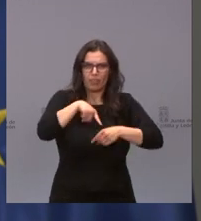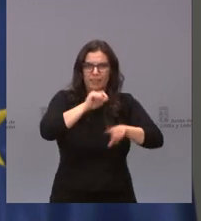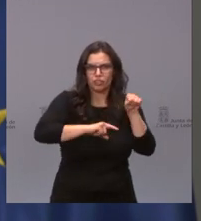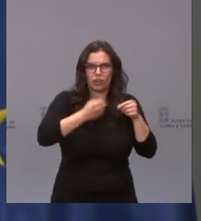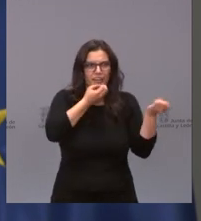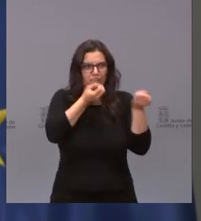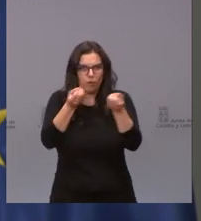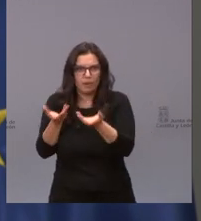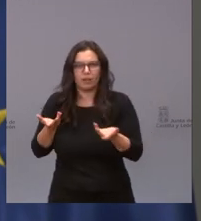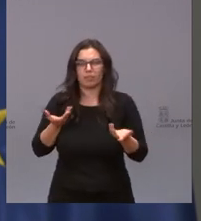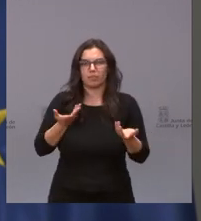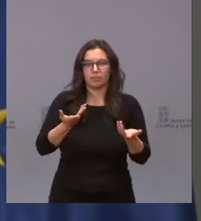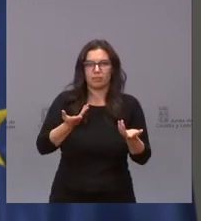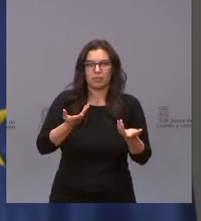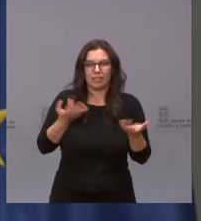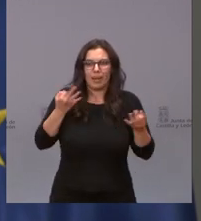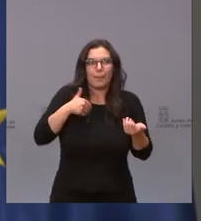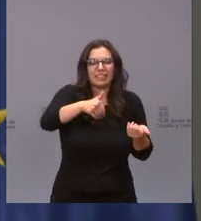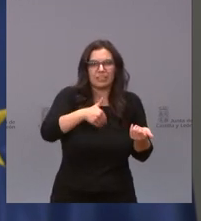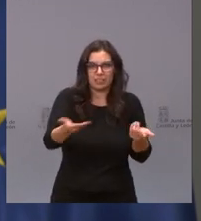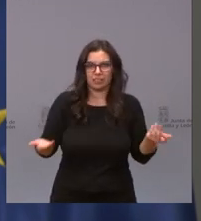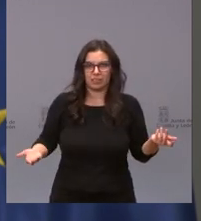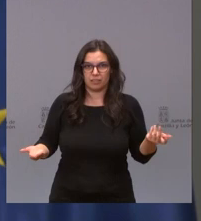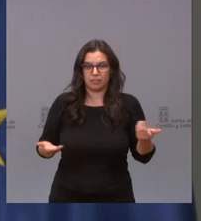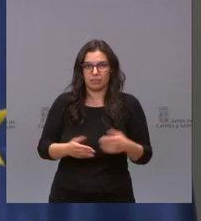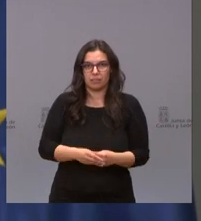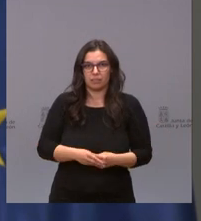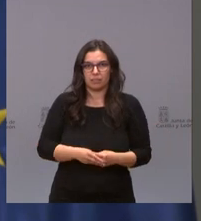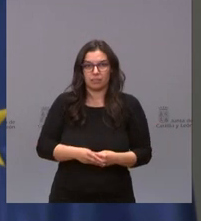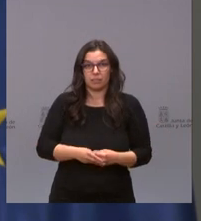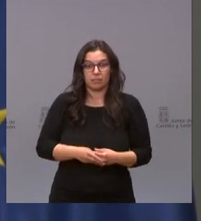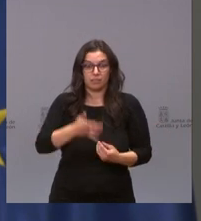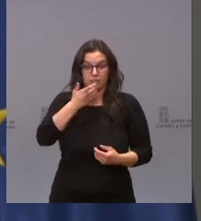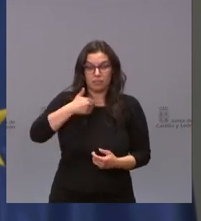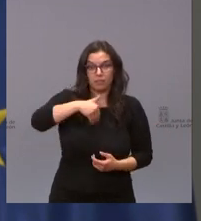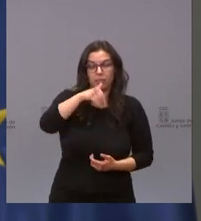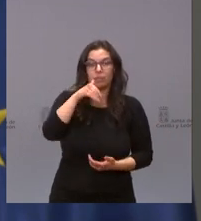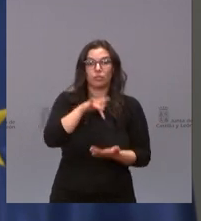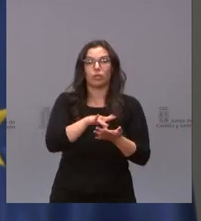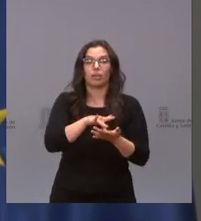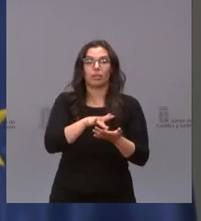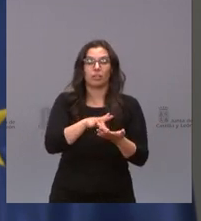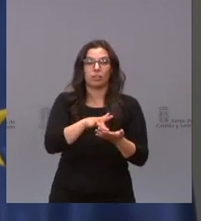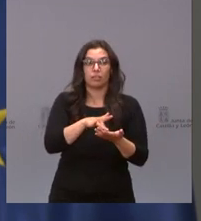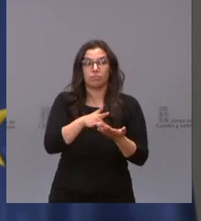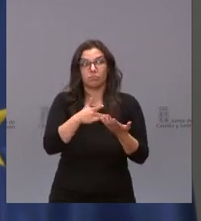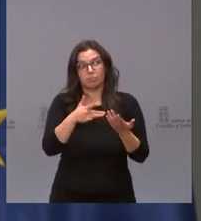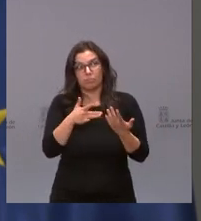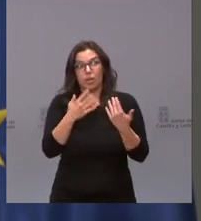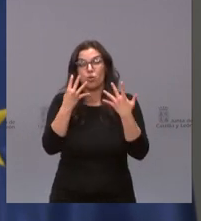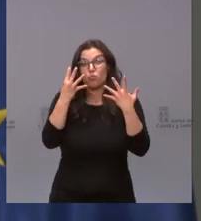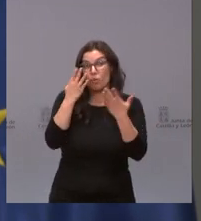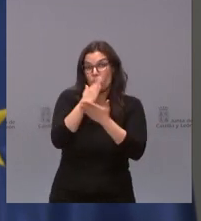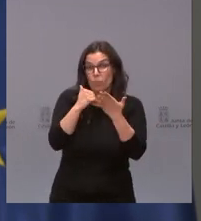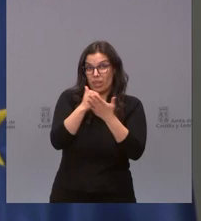ciudadanos de qué es lo que va a ocurrir y de cómo vamos a explicar a los ciudadanos que, habiendo al menos nueve comunidades